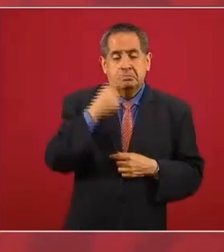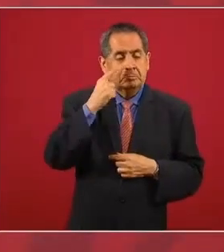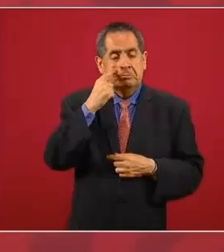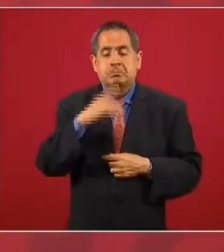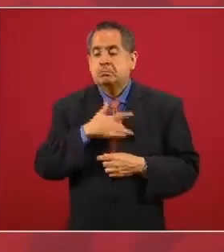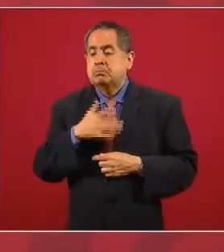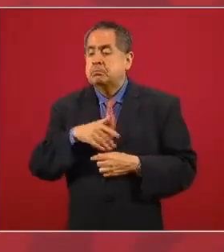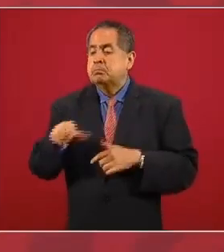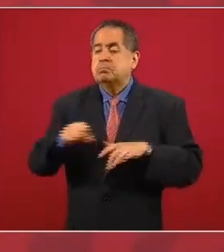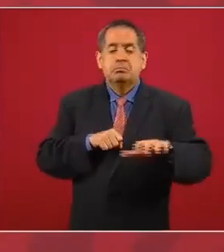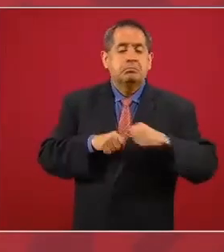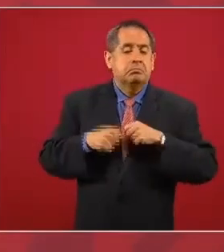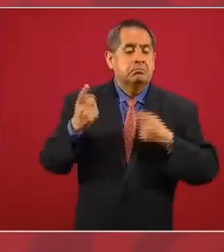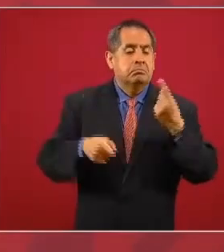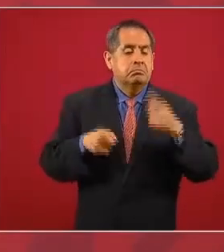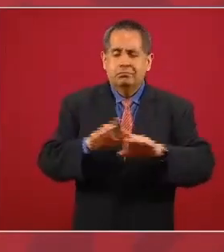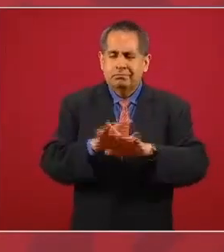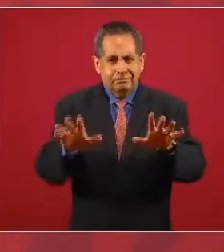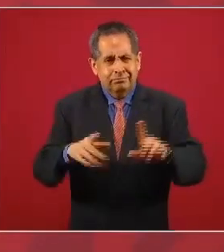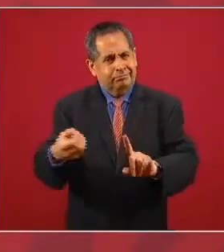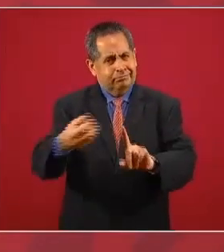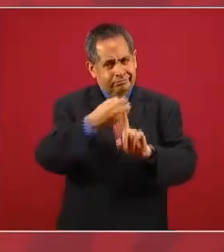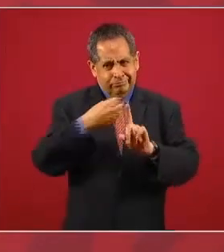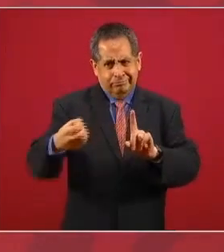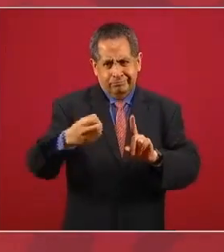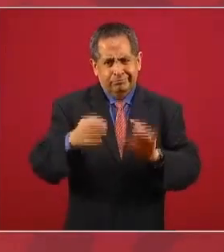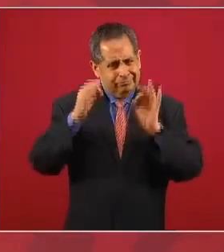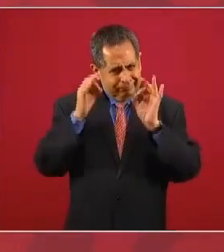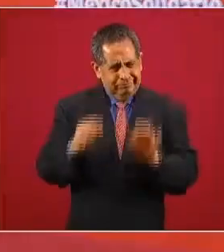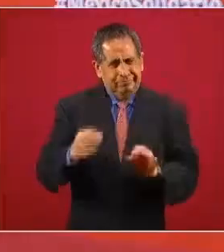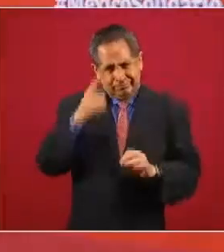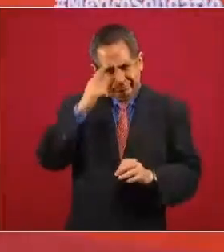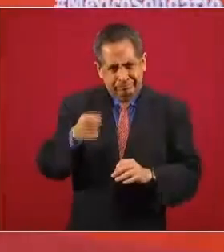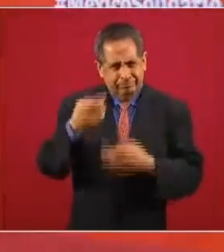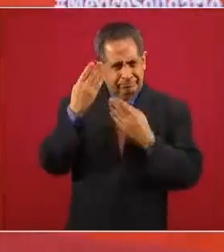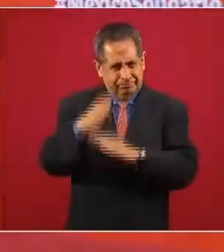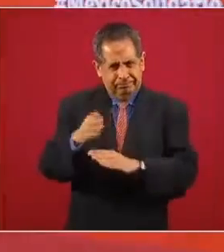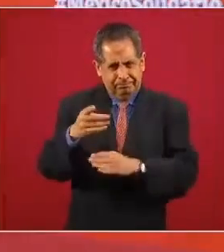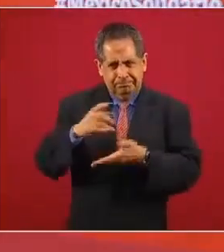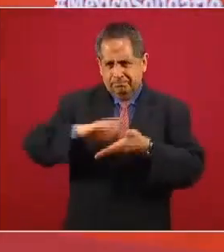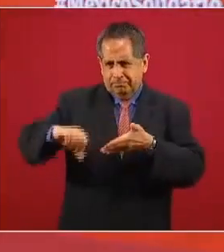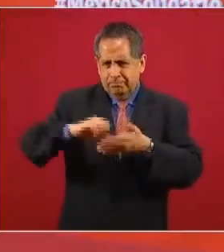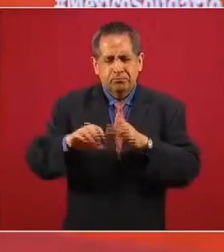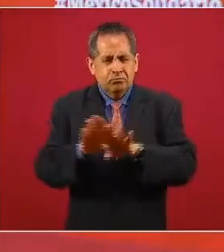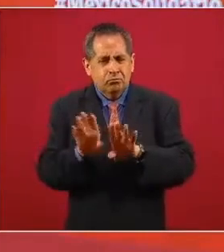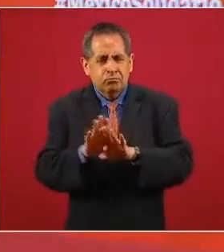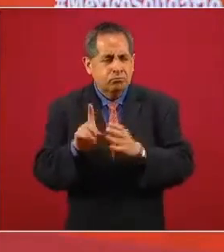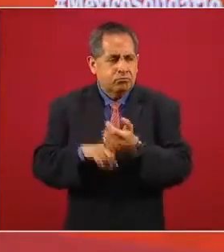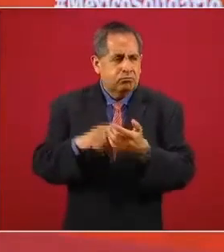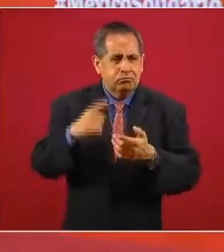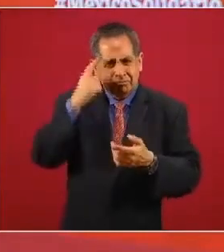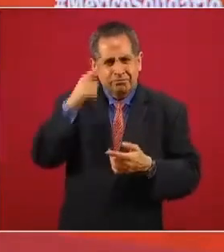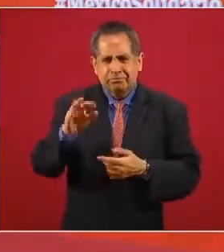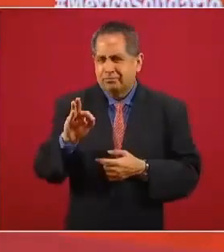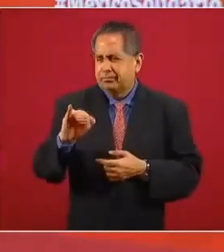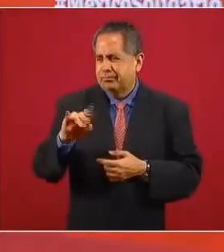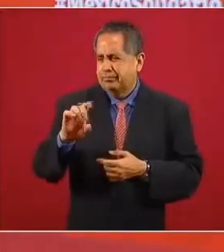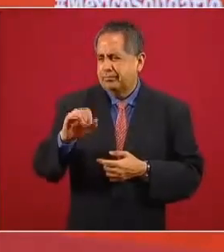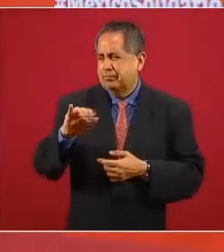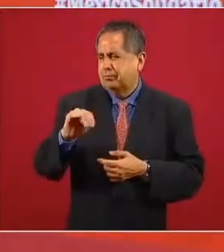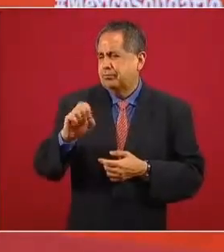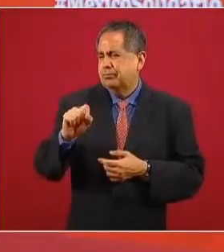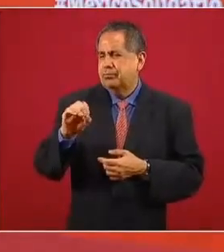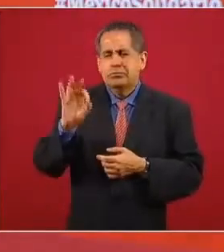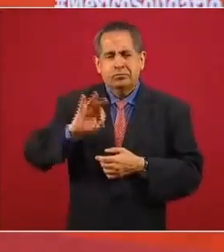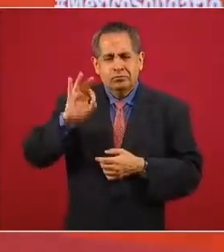es poner orden, es, porque esta iniciativa la vamos a mantener, poner orden y que